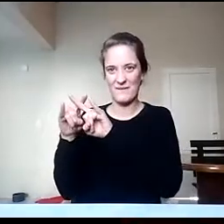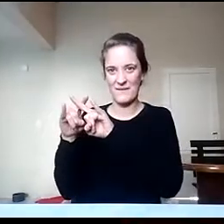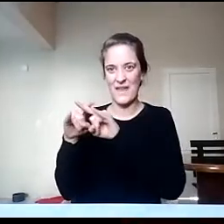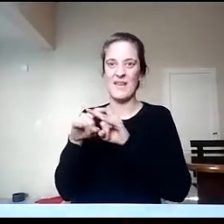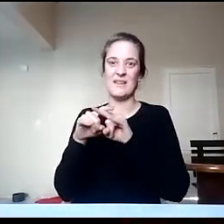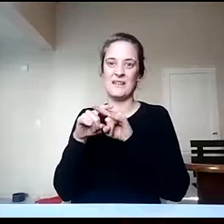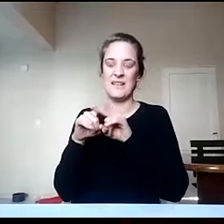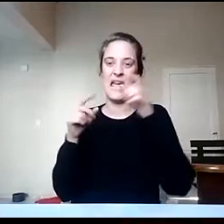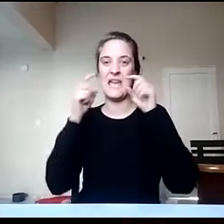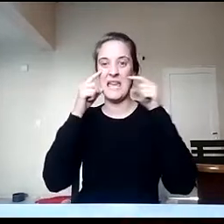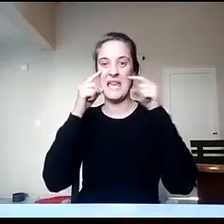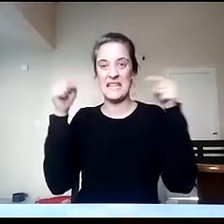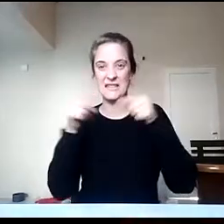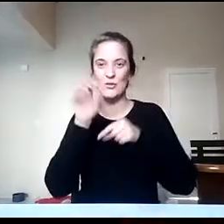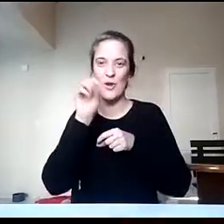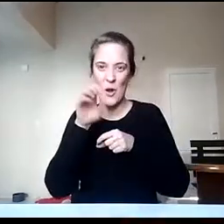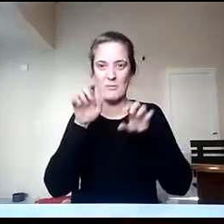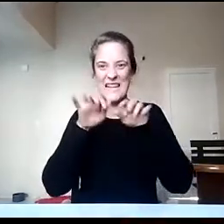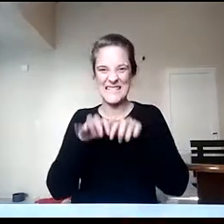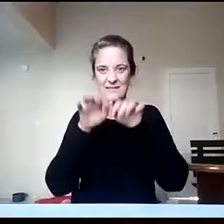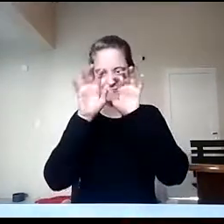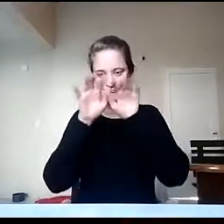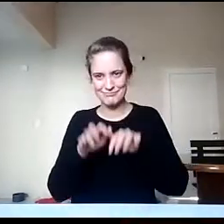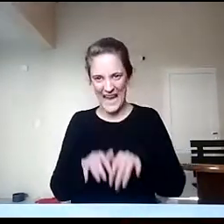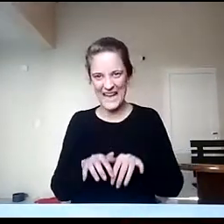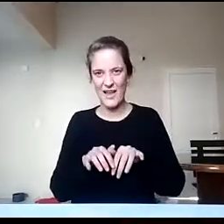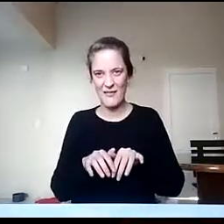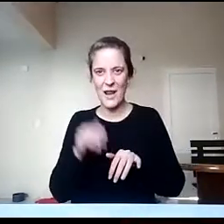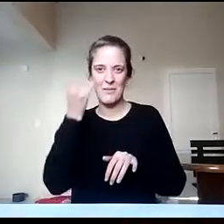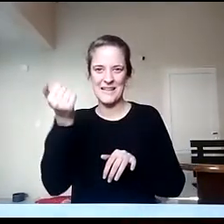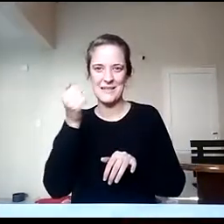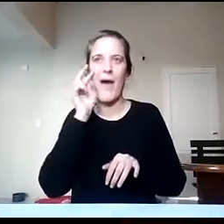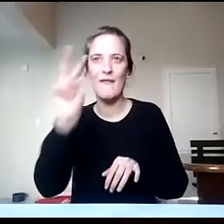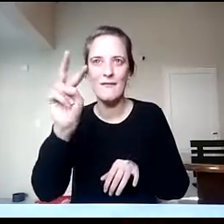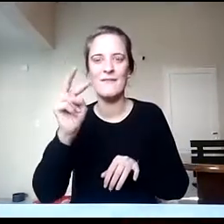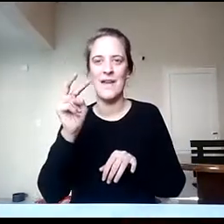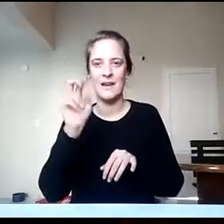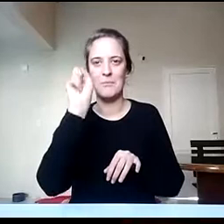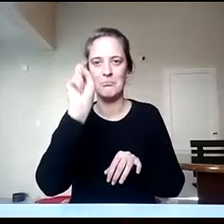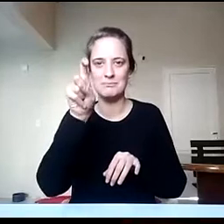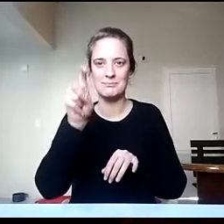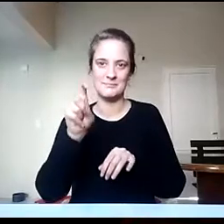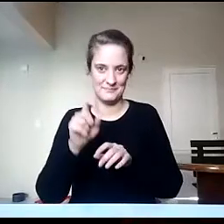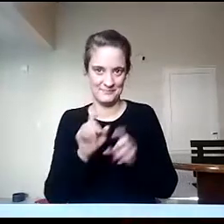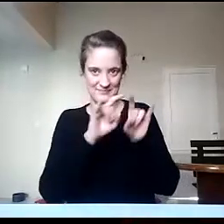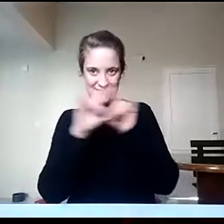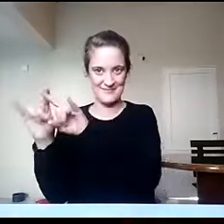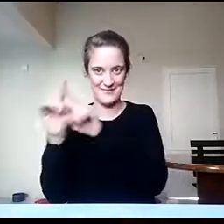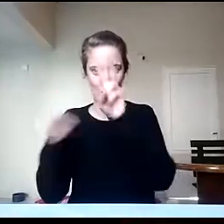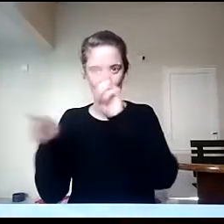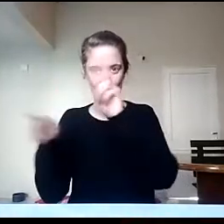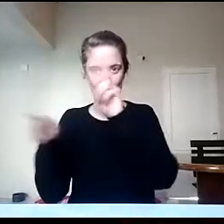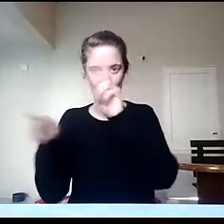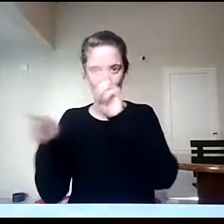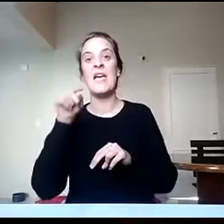en el chat, para que a los chicos les quede, tenemos nuestra página web, ahí va a estar disponible seguramente un formulario de